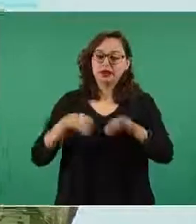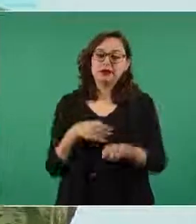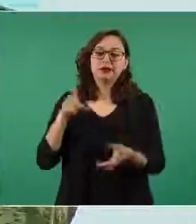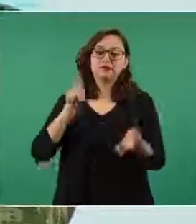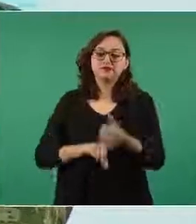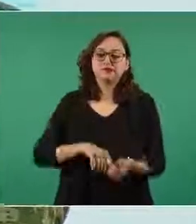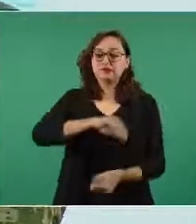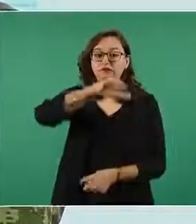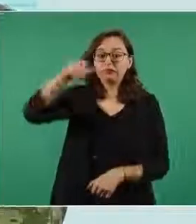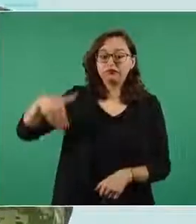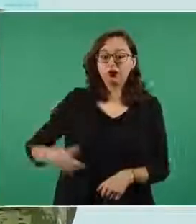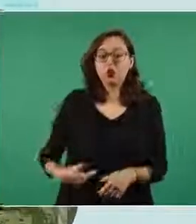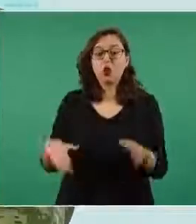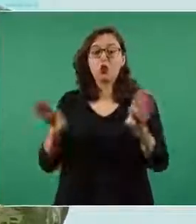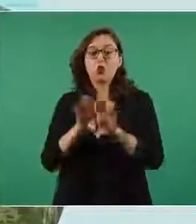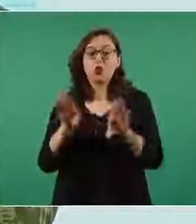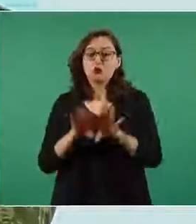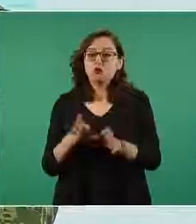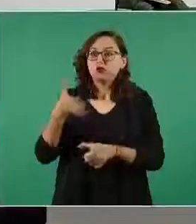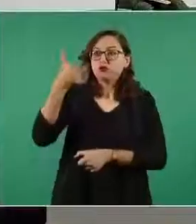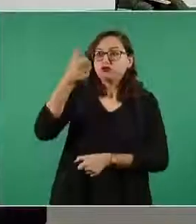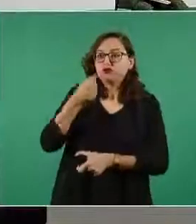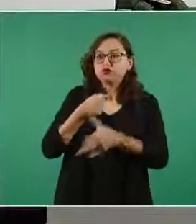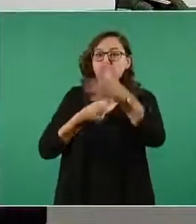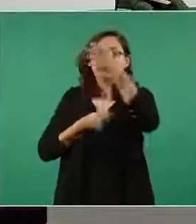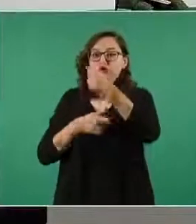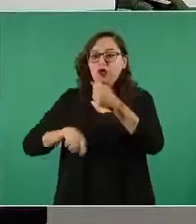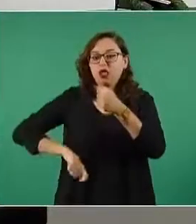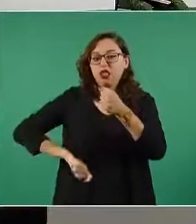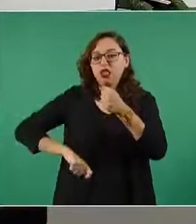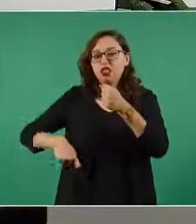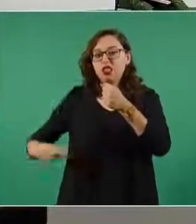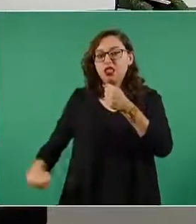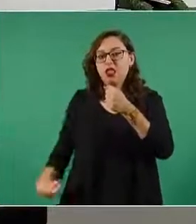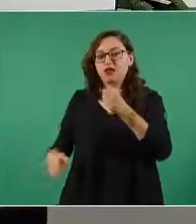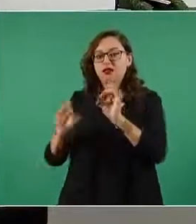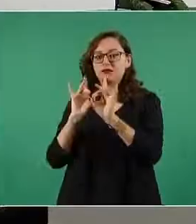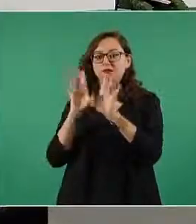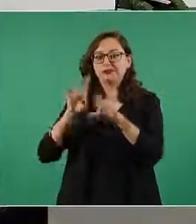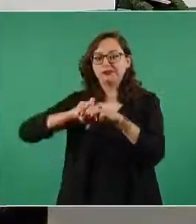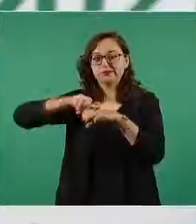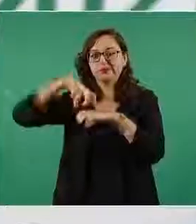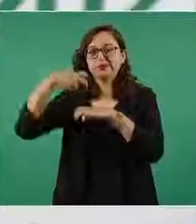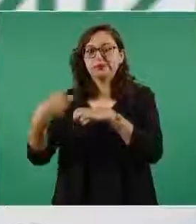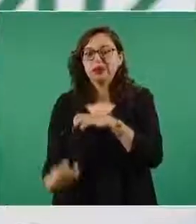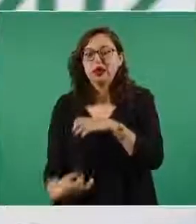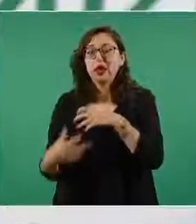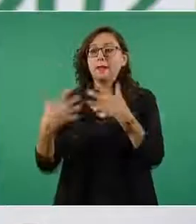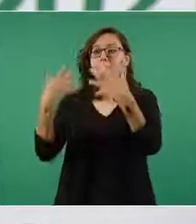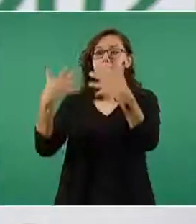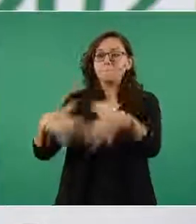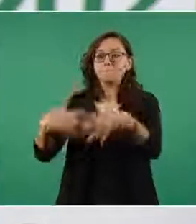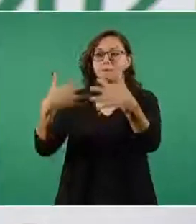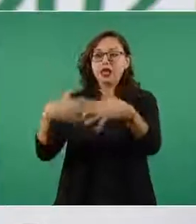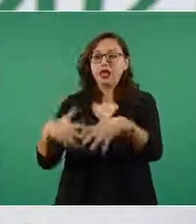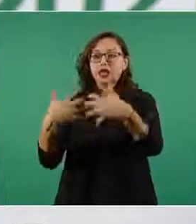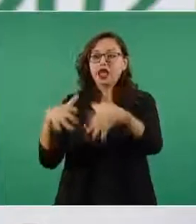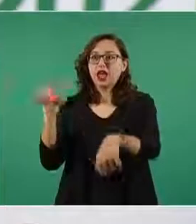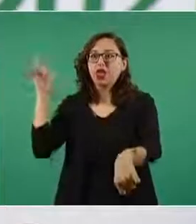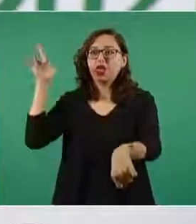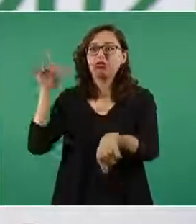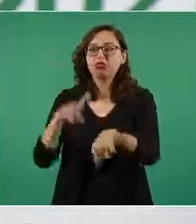maquinaria pesada sin avisar y por la parte de atrás tocar un cable de energía eléctrica y cosas de ese tipo que lamentablemente